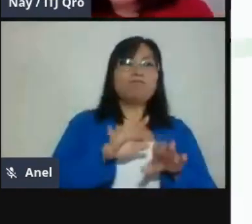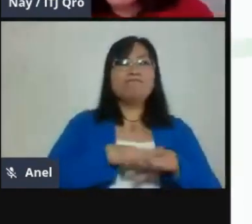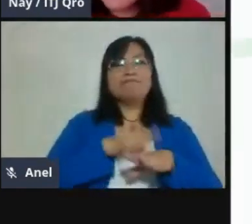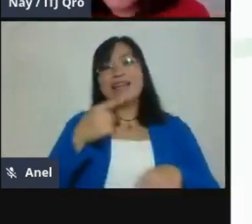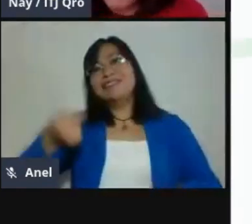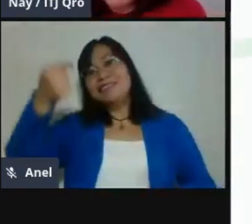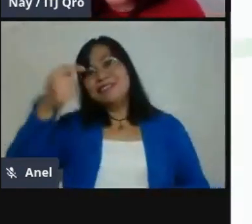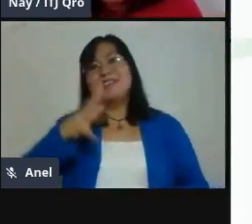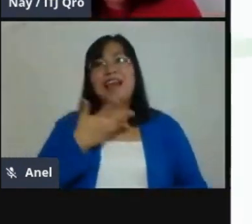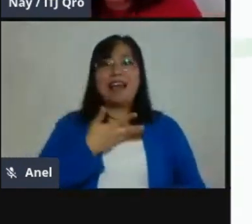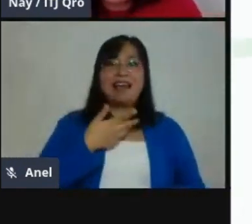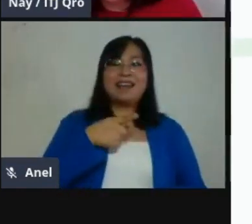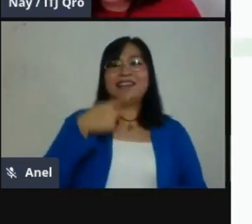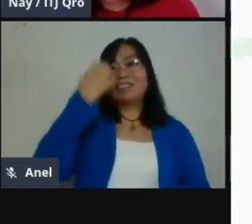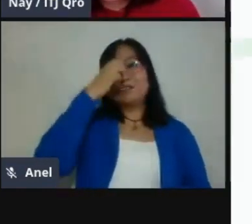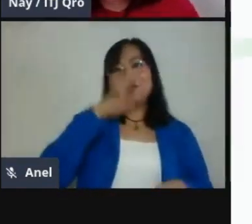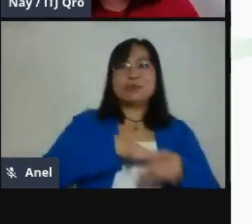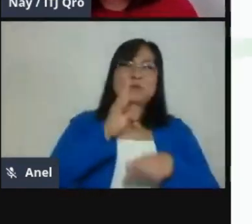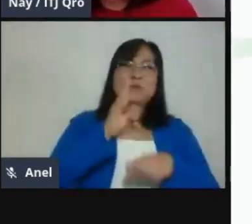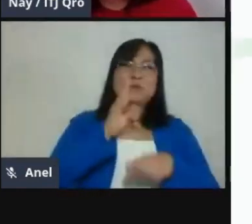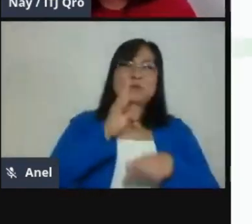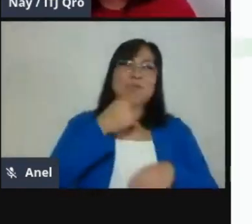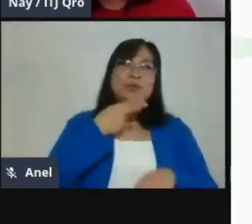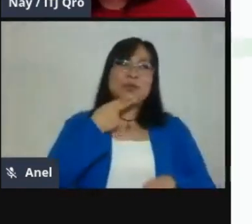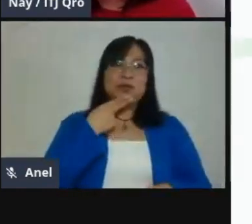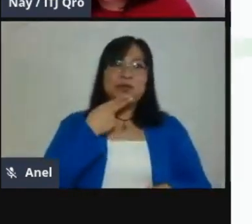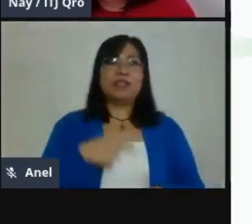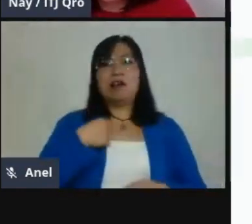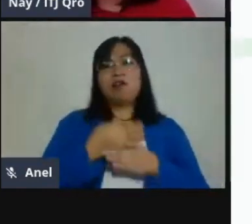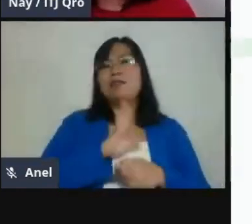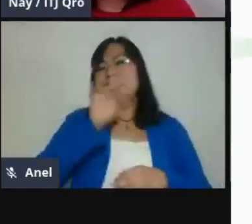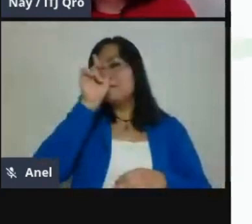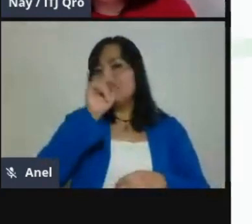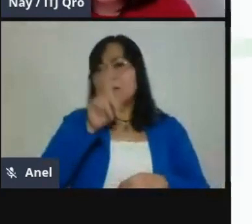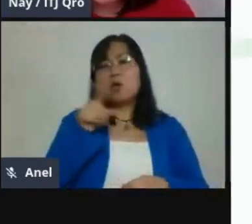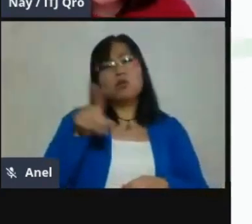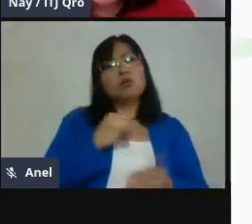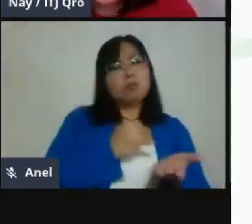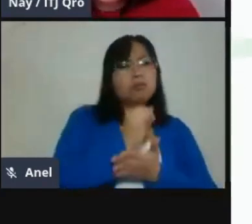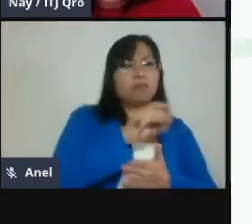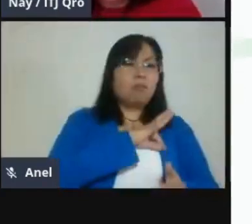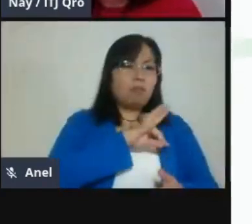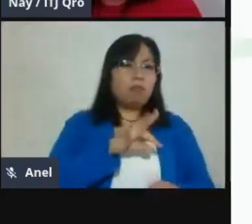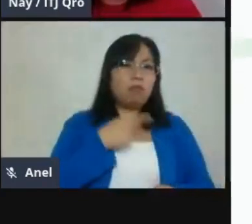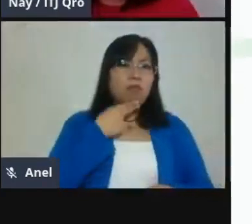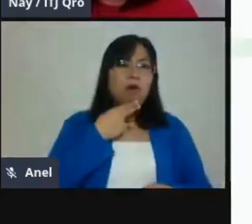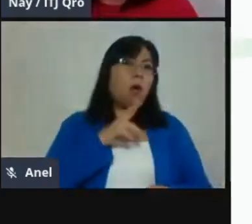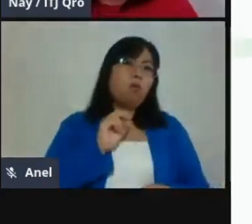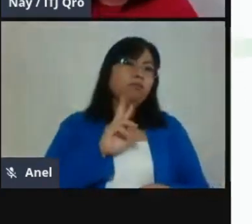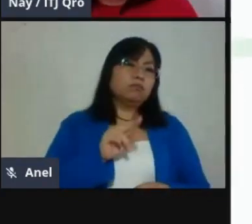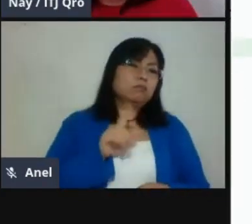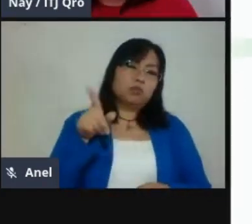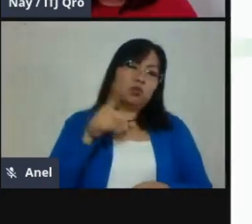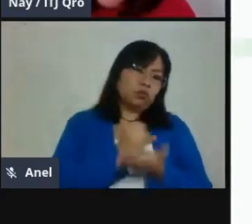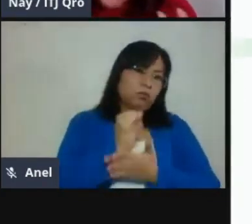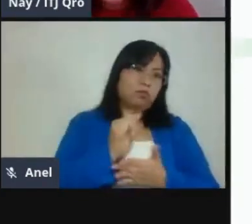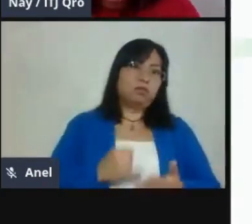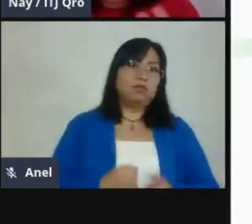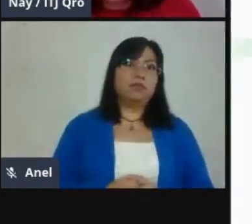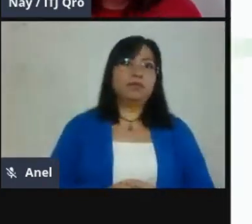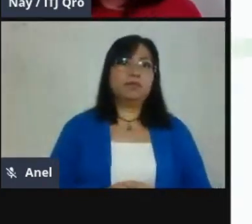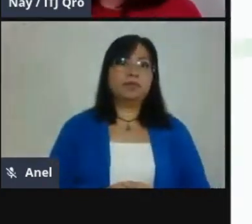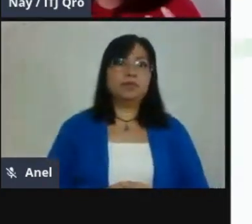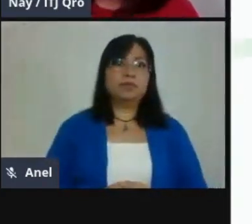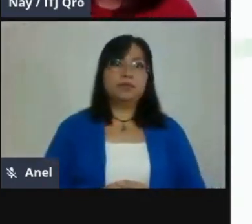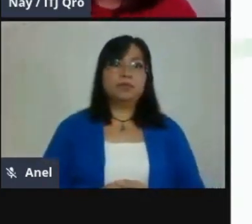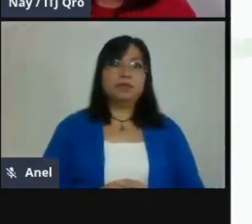son simplemente recomendaciones. Puedes utilizarlo con el grado que tú impartas. Aquí lo que yo te recomiendo es que